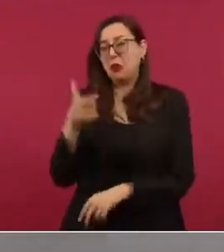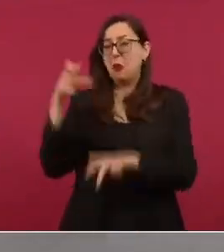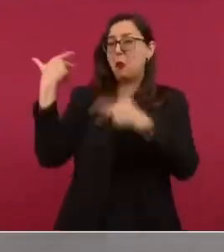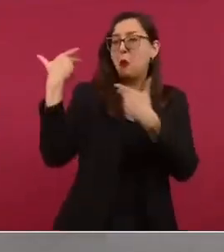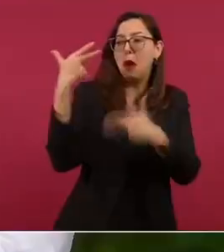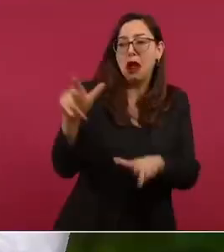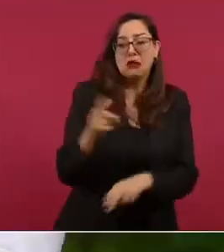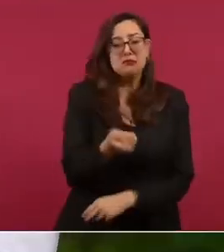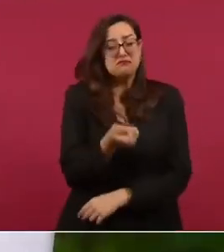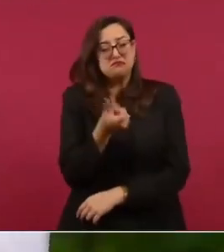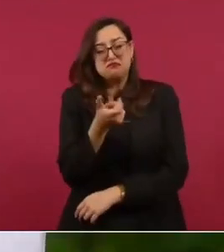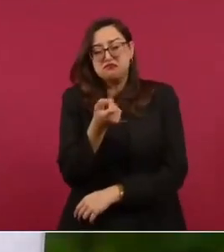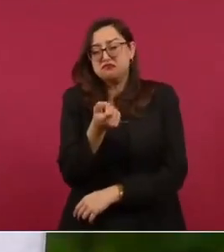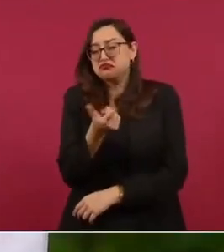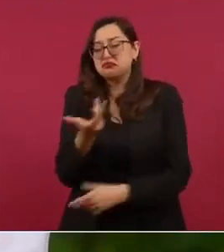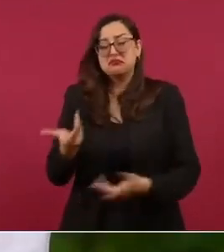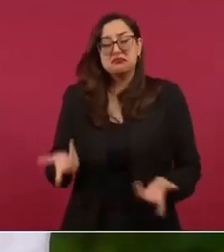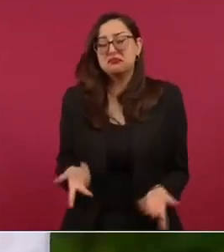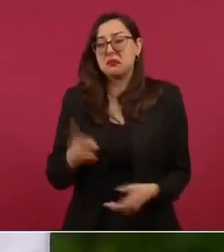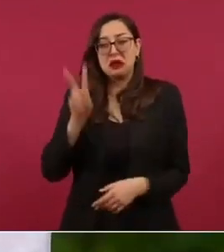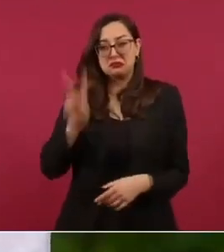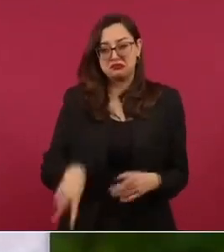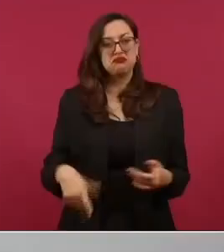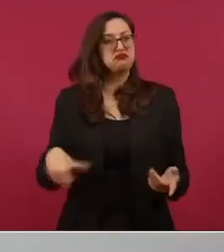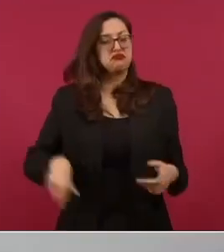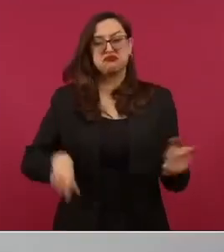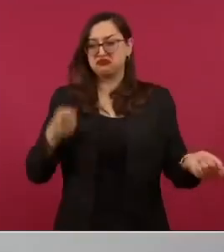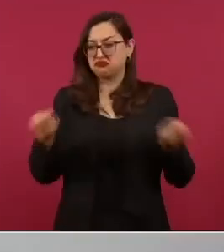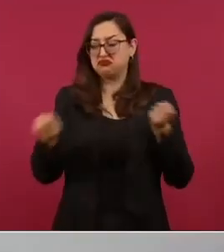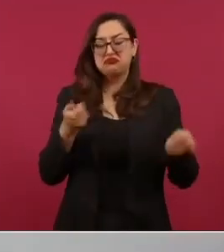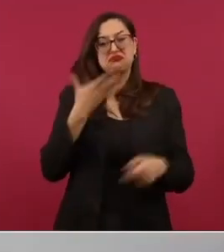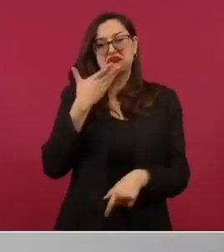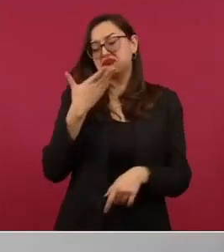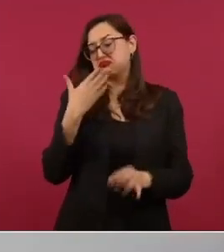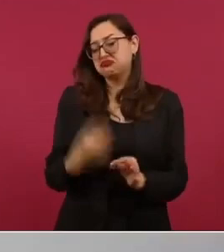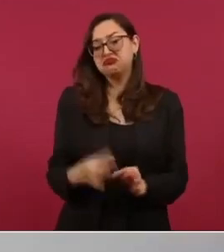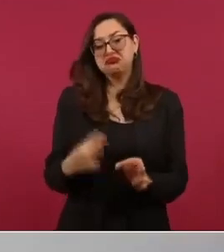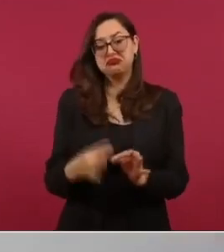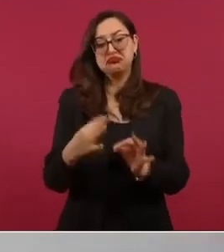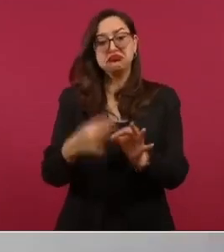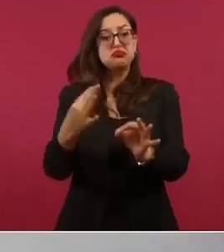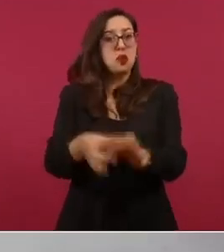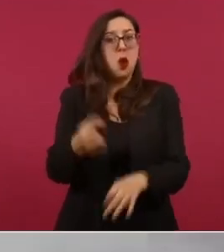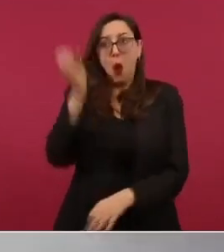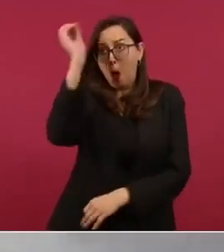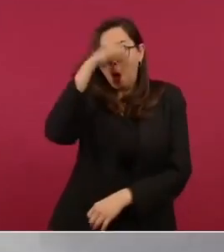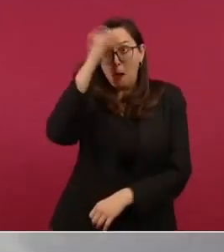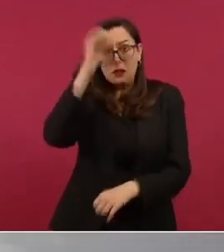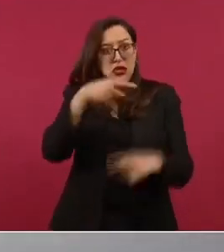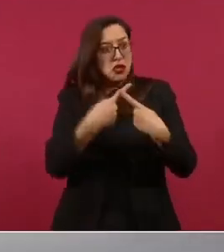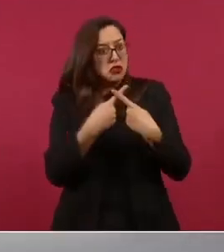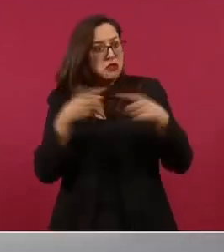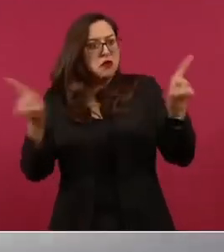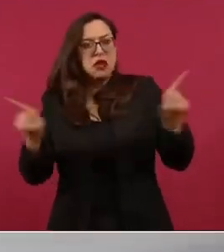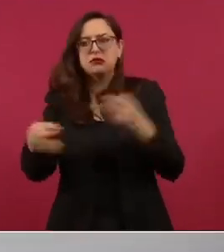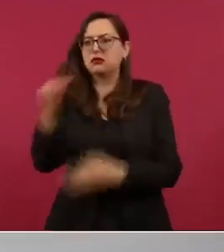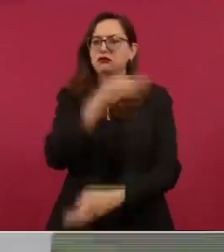como nunca la libertad de expresión y el derecho a disentir México